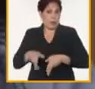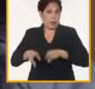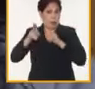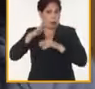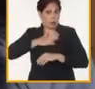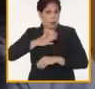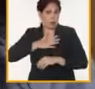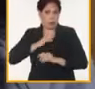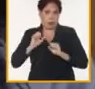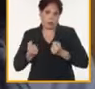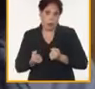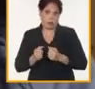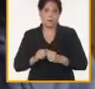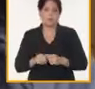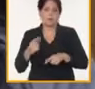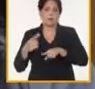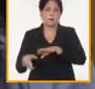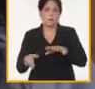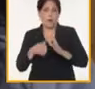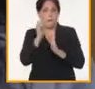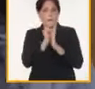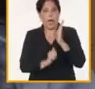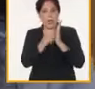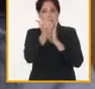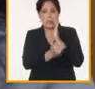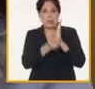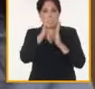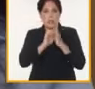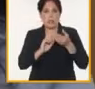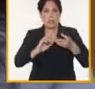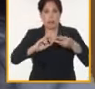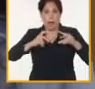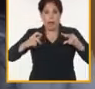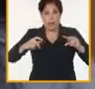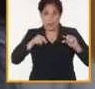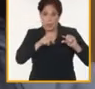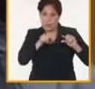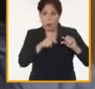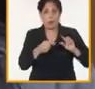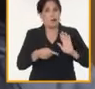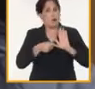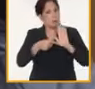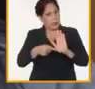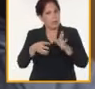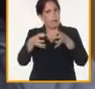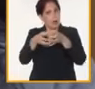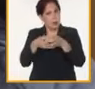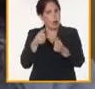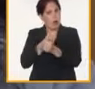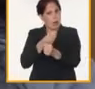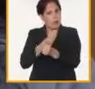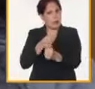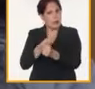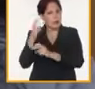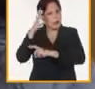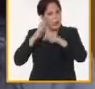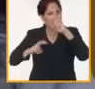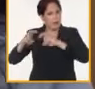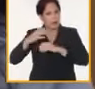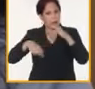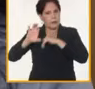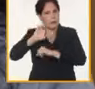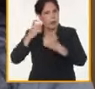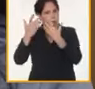años. Y en el tema del maíz también discutimos y presentamos en el Comité Asesor del Ministerio de la